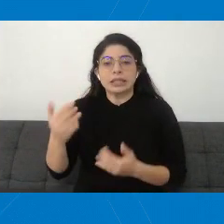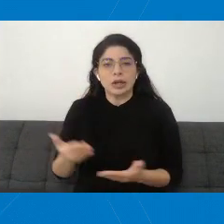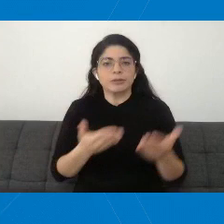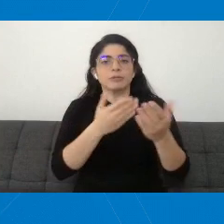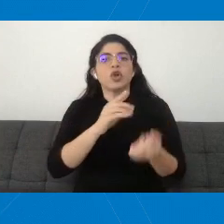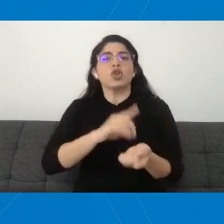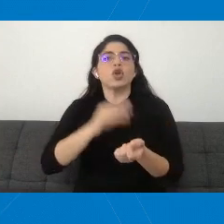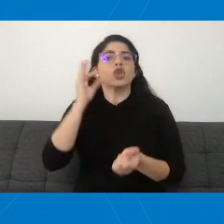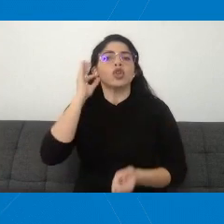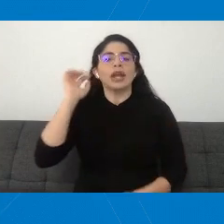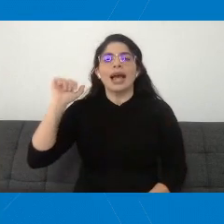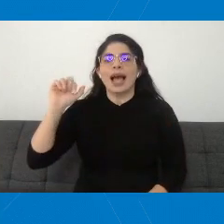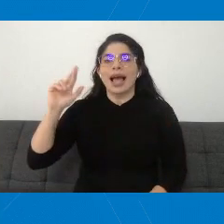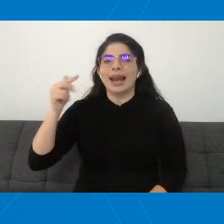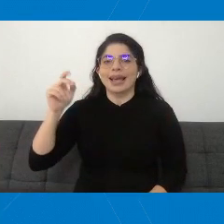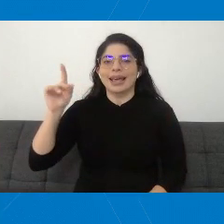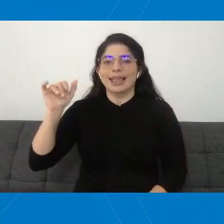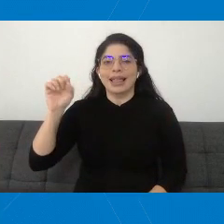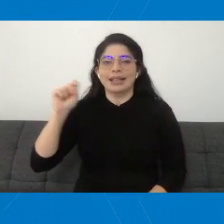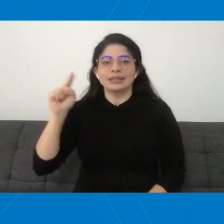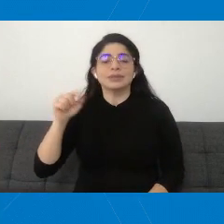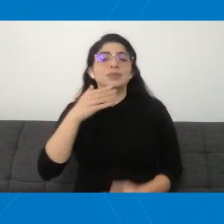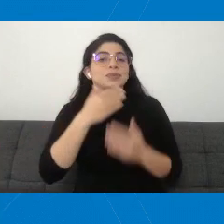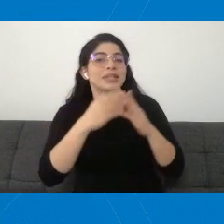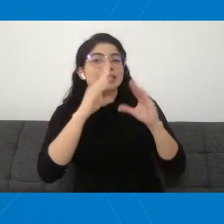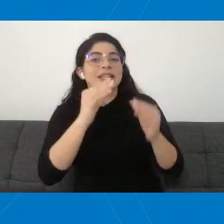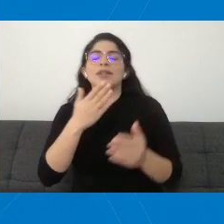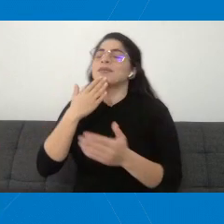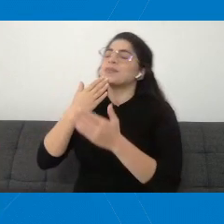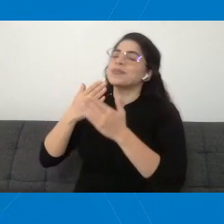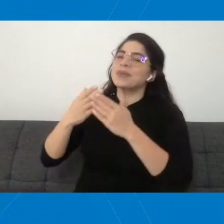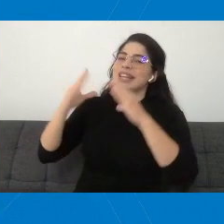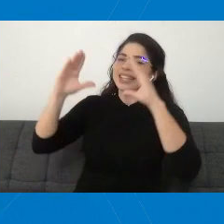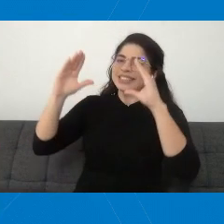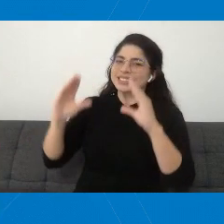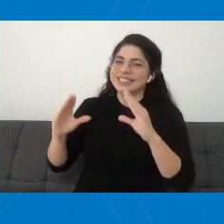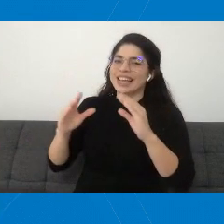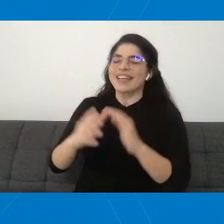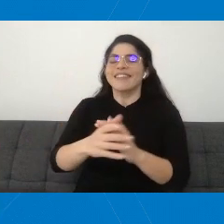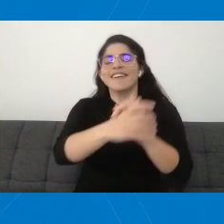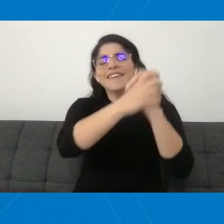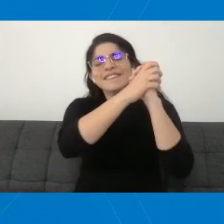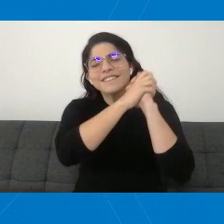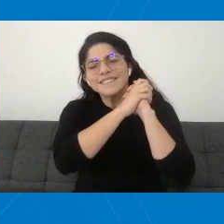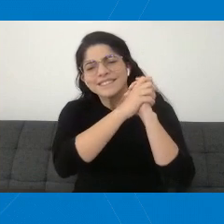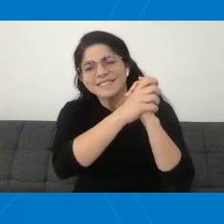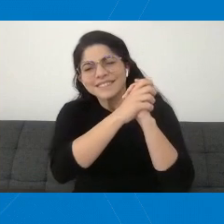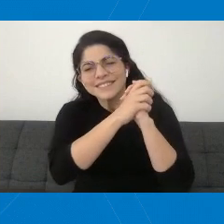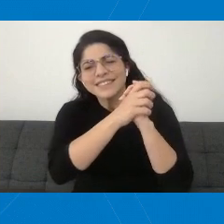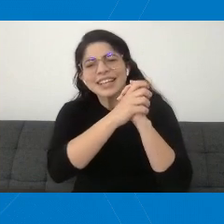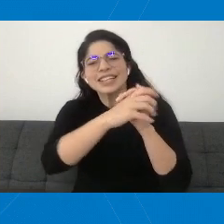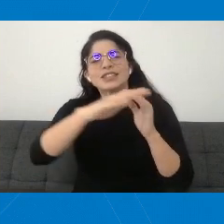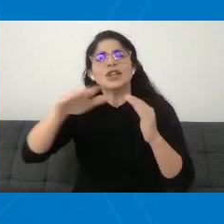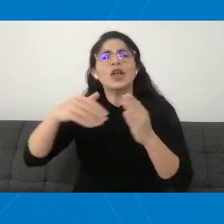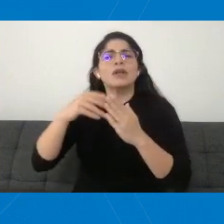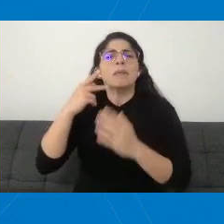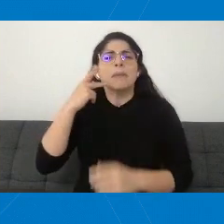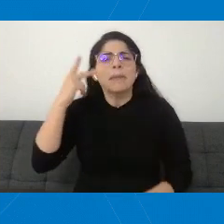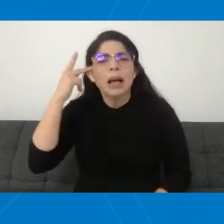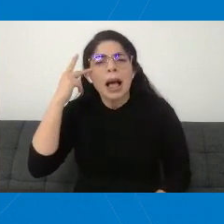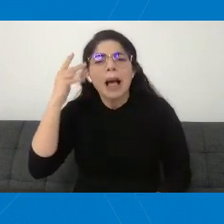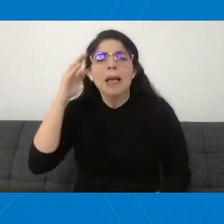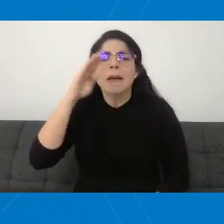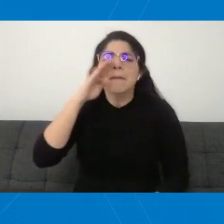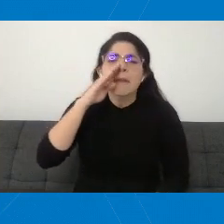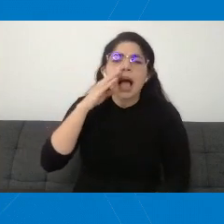Arguedas. Muy buenas tardes. Muy buenas tardes. Una felicitación a los padres, madres, abuelitos y